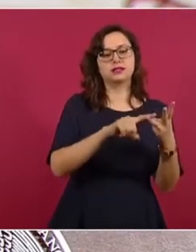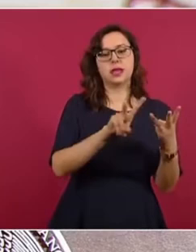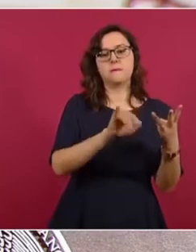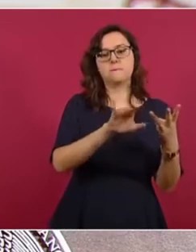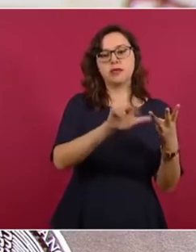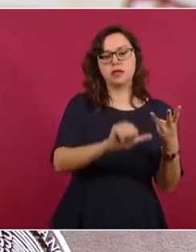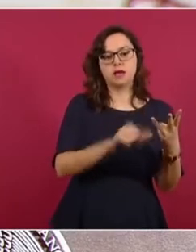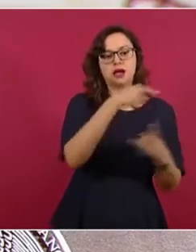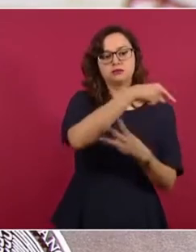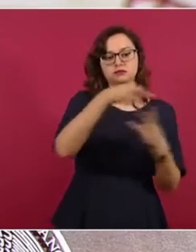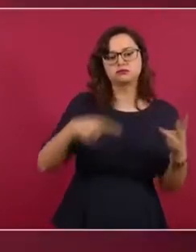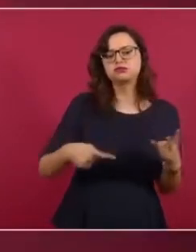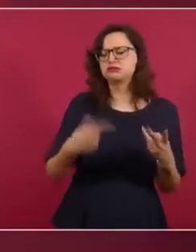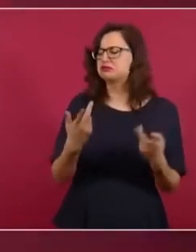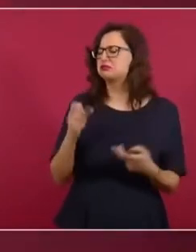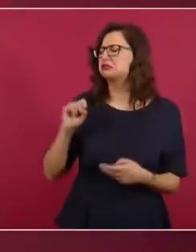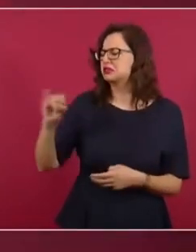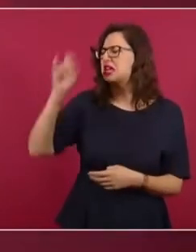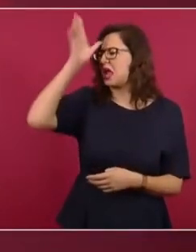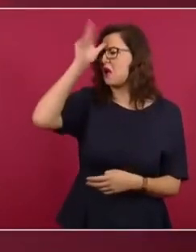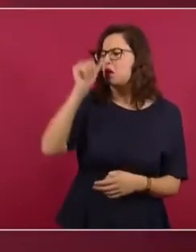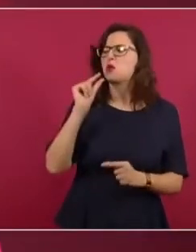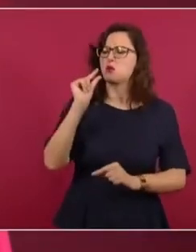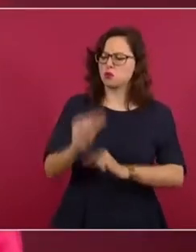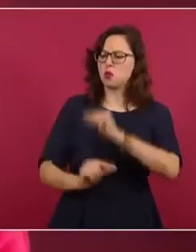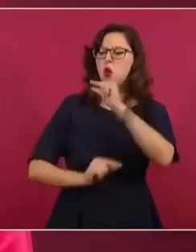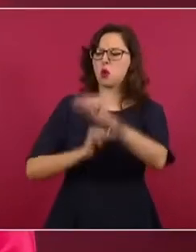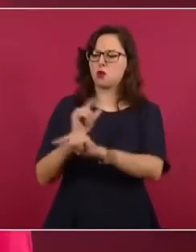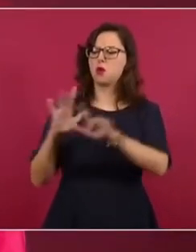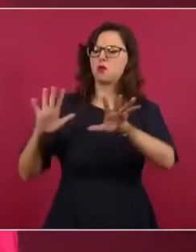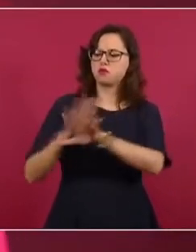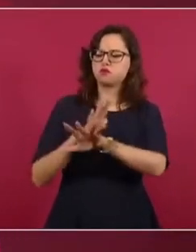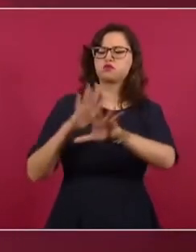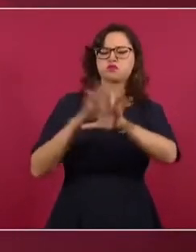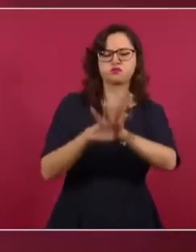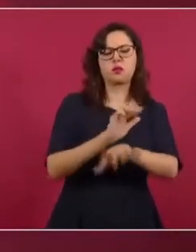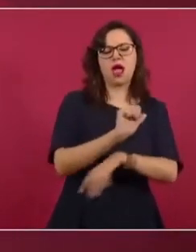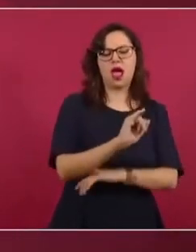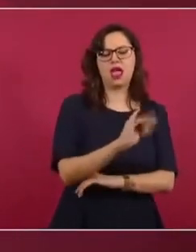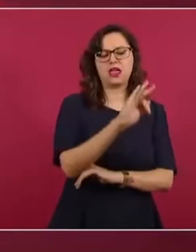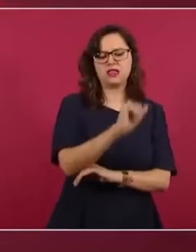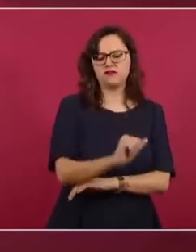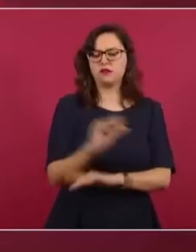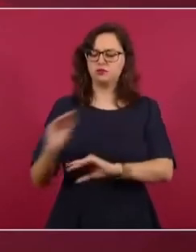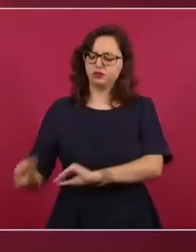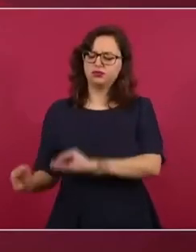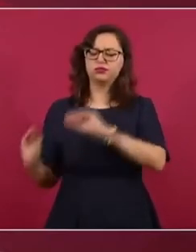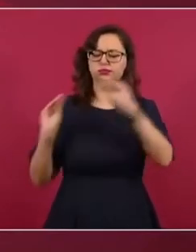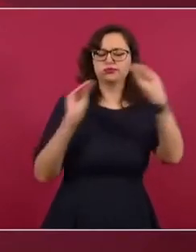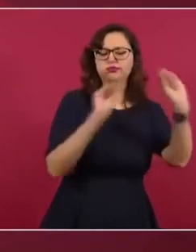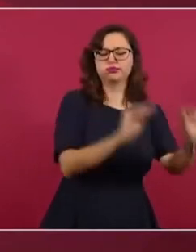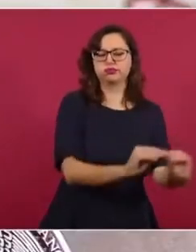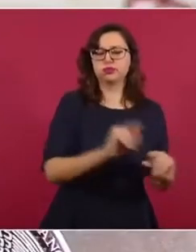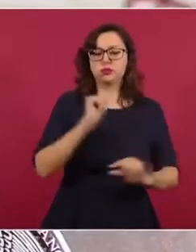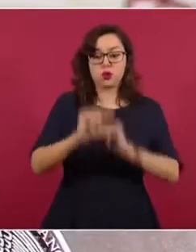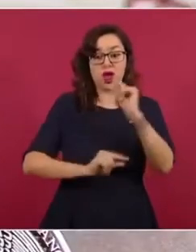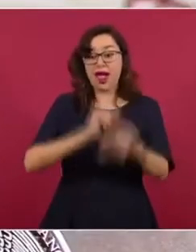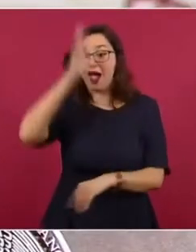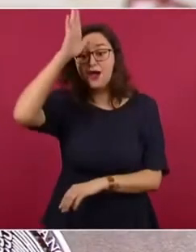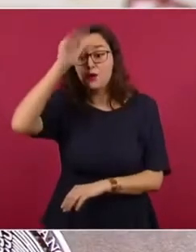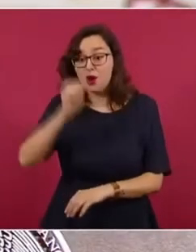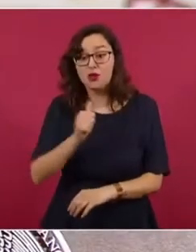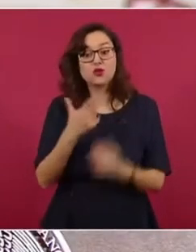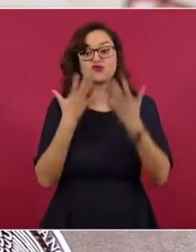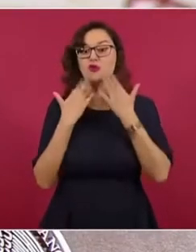Aeroméxico informó que para octubre de este año tendrá 30 vuelos diarios en el AIFA. Sin embargo, esto ha